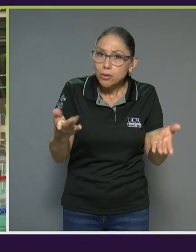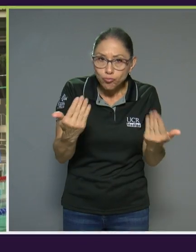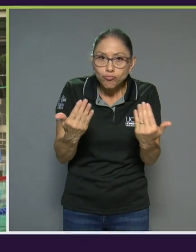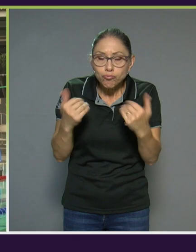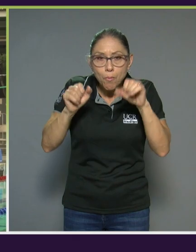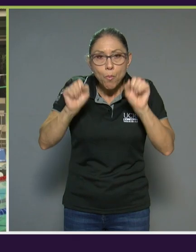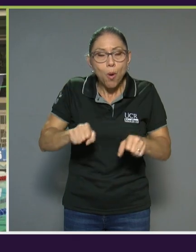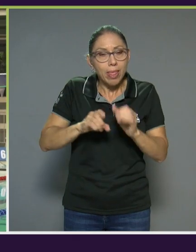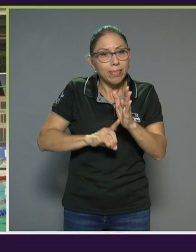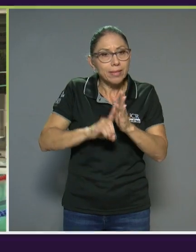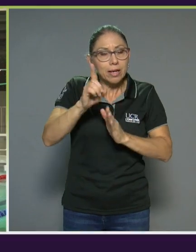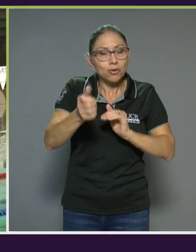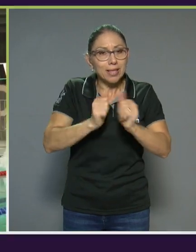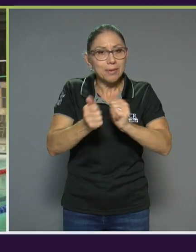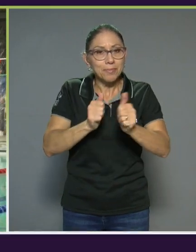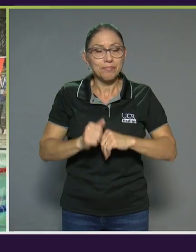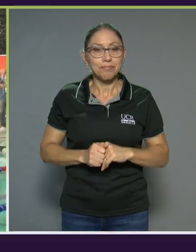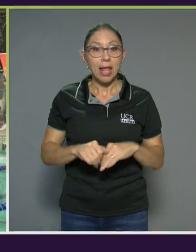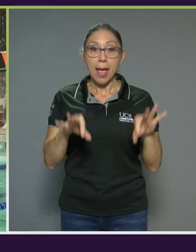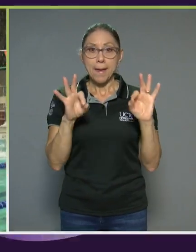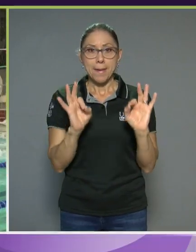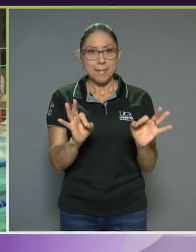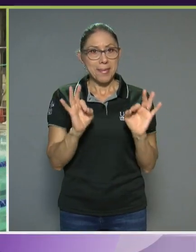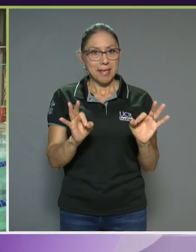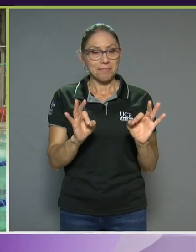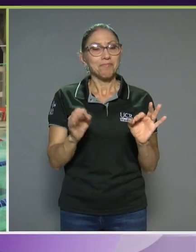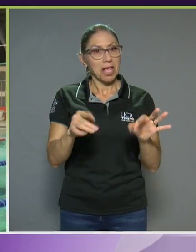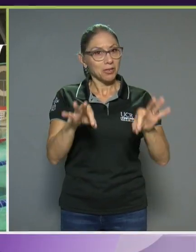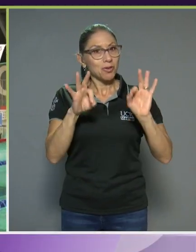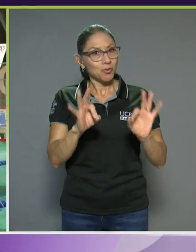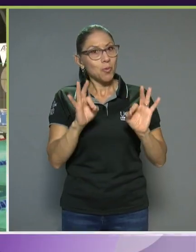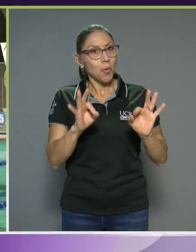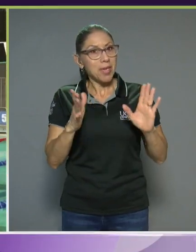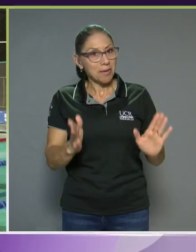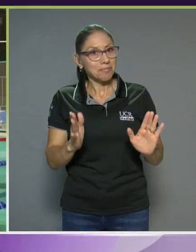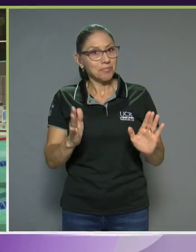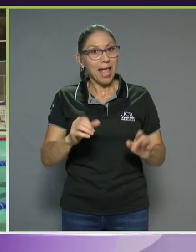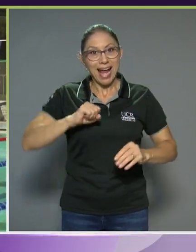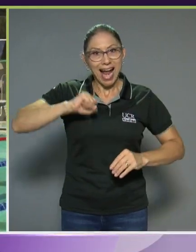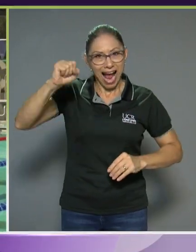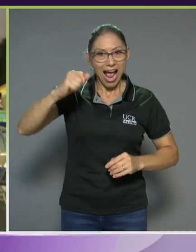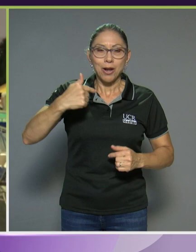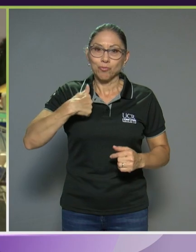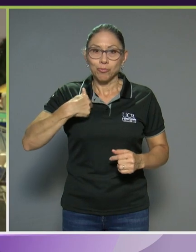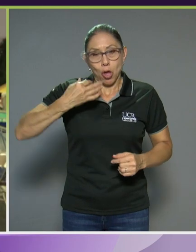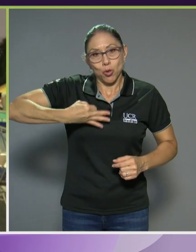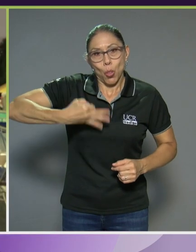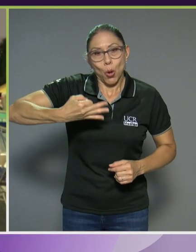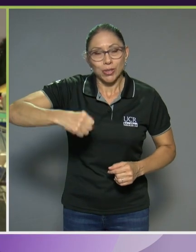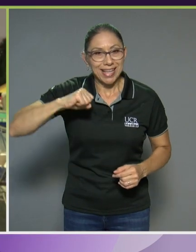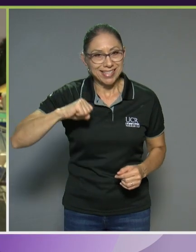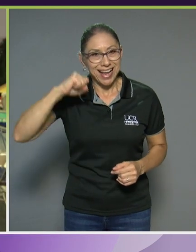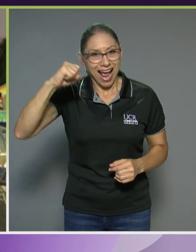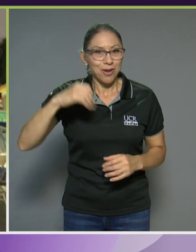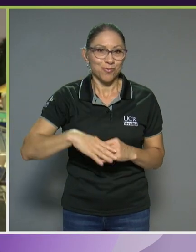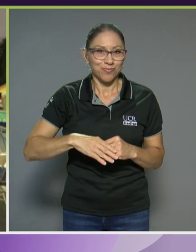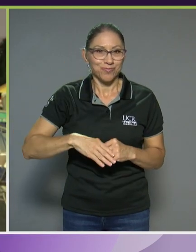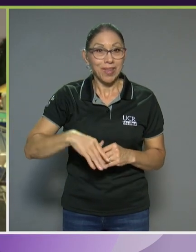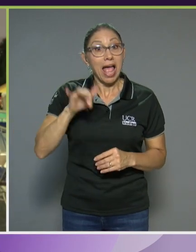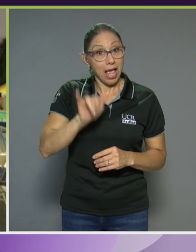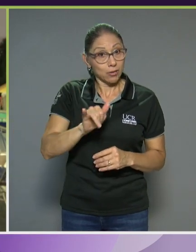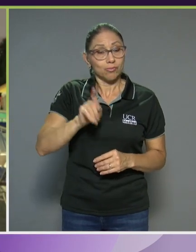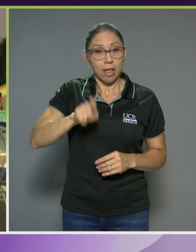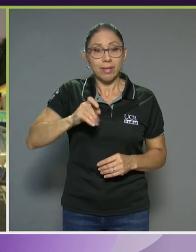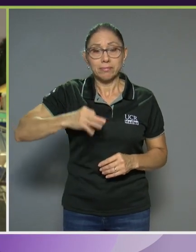Bien, eso es todo bien, gano y todos los días gano. Eso es que ganar todos los días